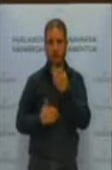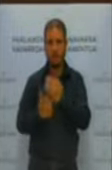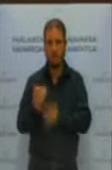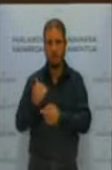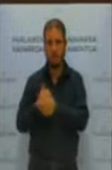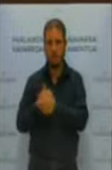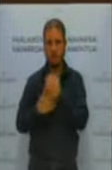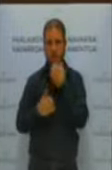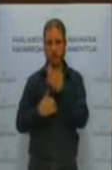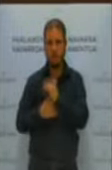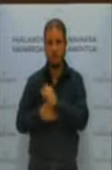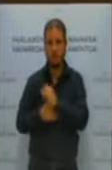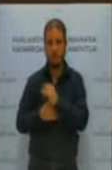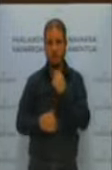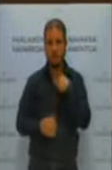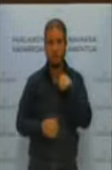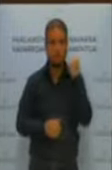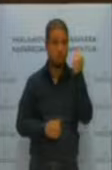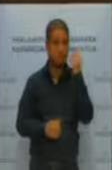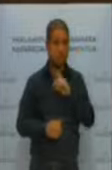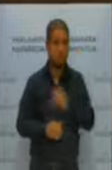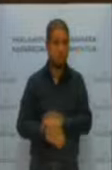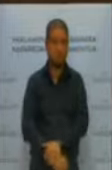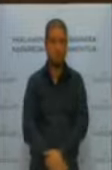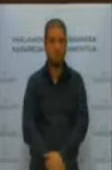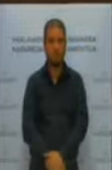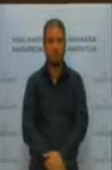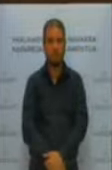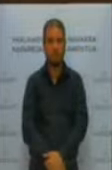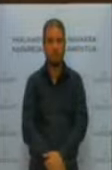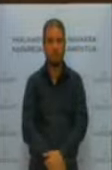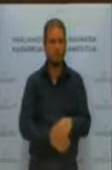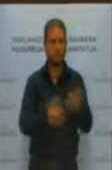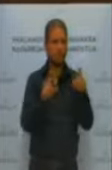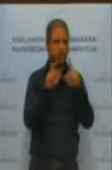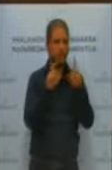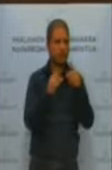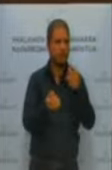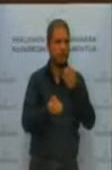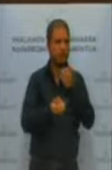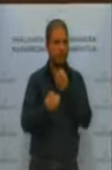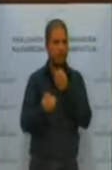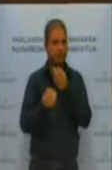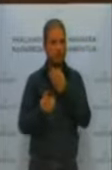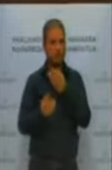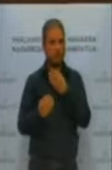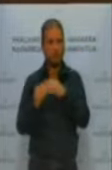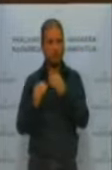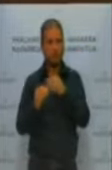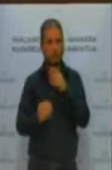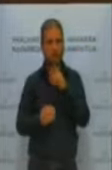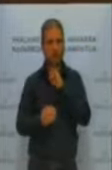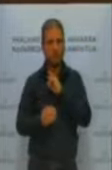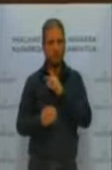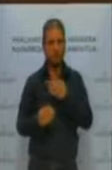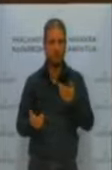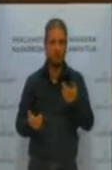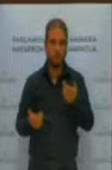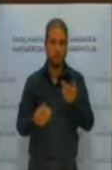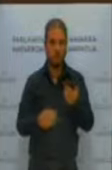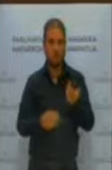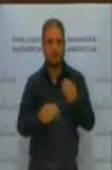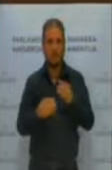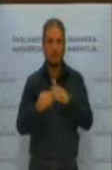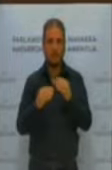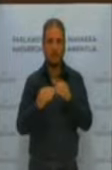Yo creo, yo creo que no. ¿Que la entidad financiera no ha informado debidamente al cliente? Hombre, pues en este caso el cliente, como no es